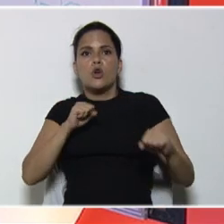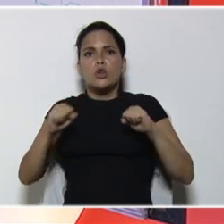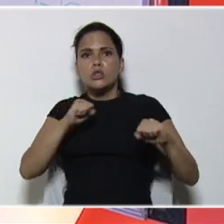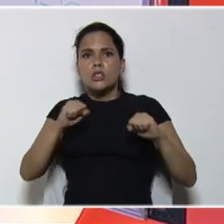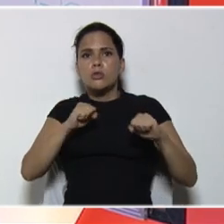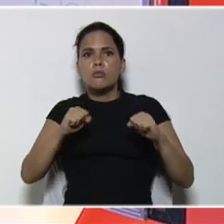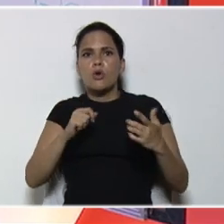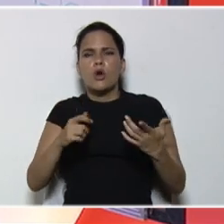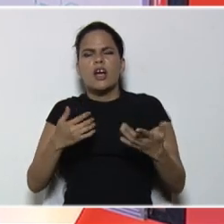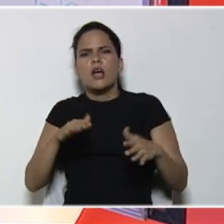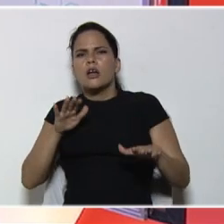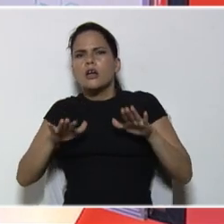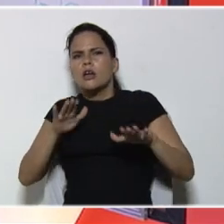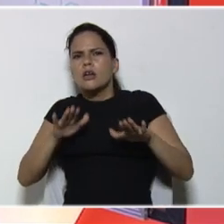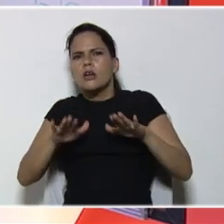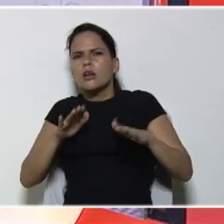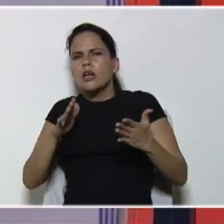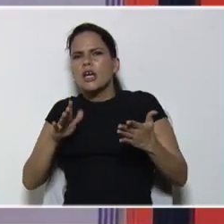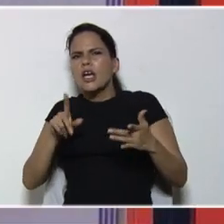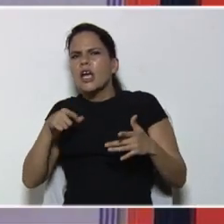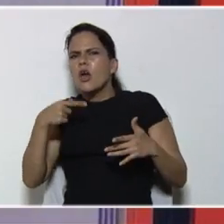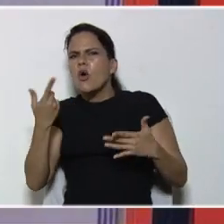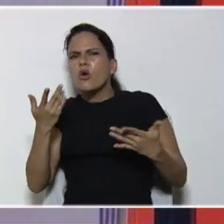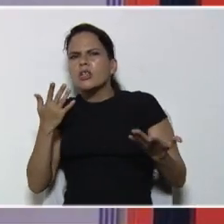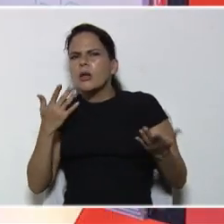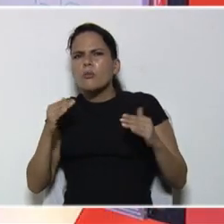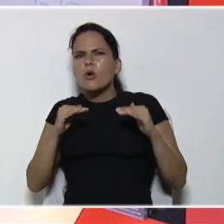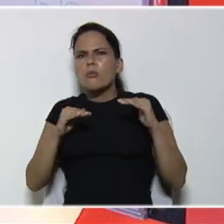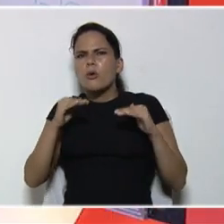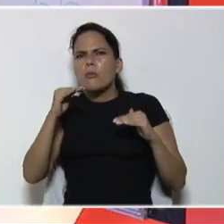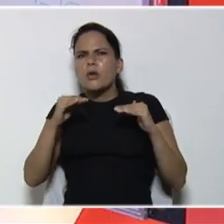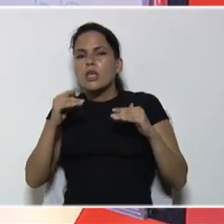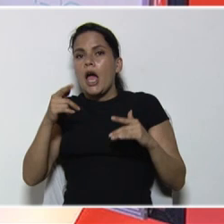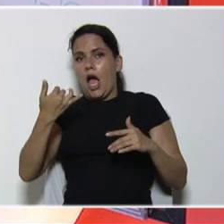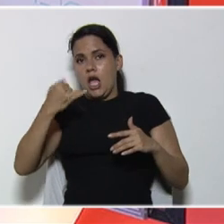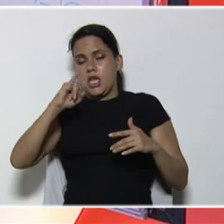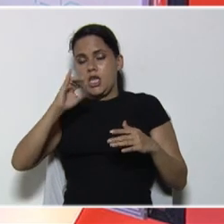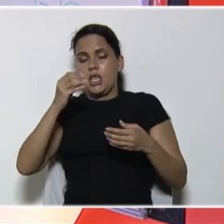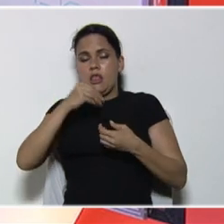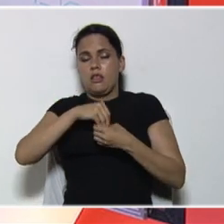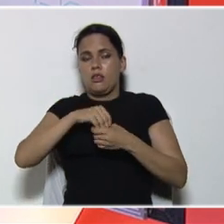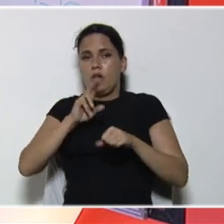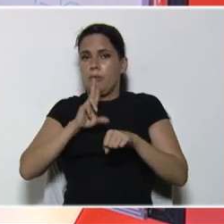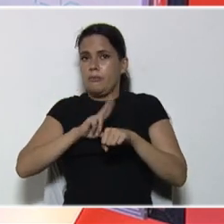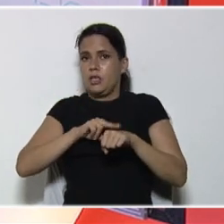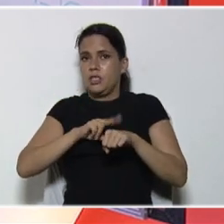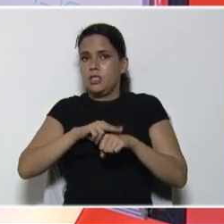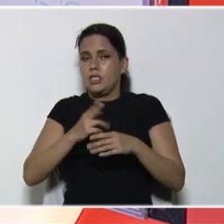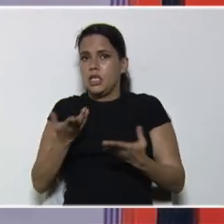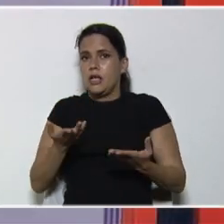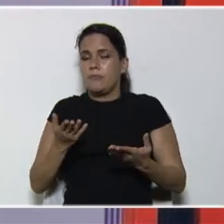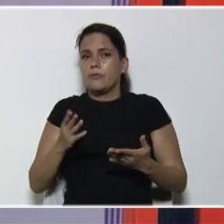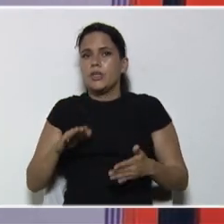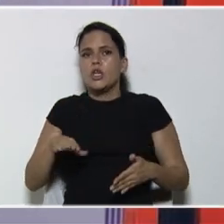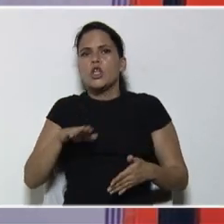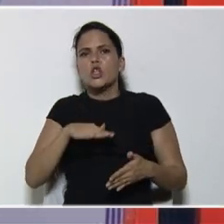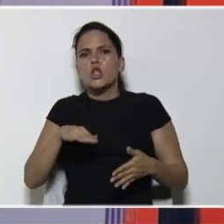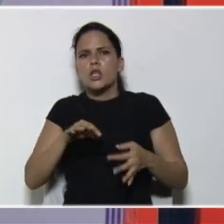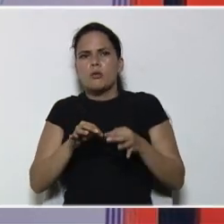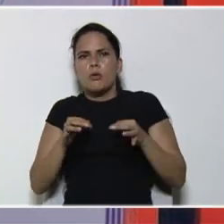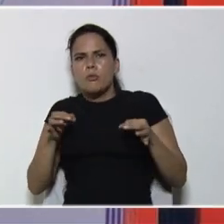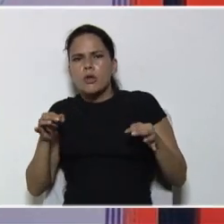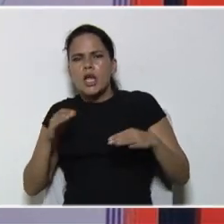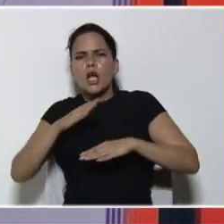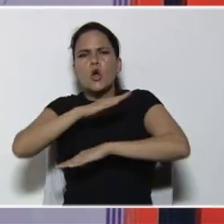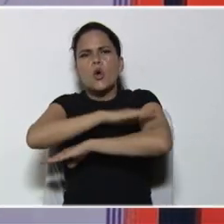que otro fenómeno, podemos, fíjense, que aquí, está inmersa, la medicina, donde podemos, descubrir entonces, el